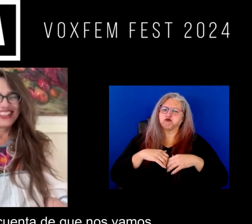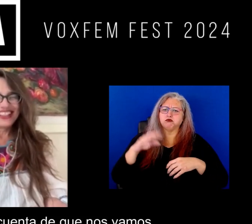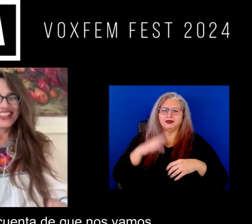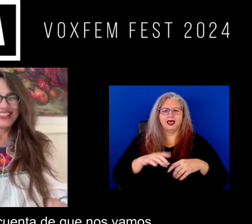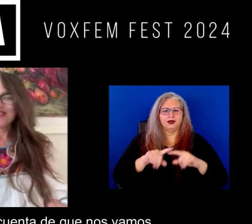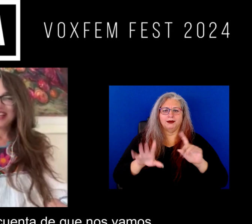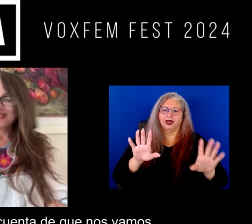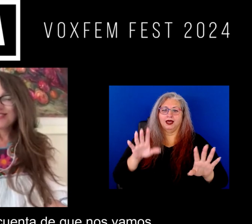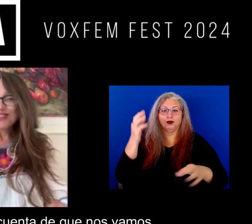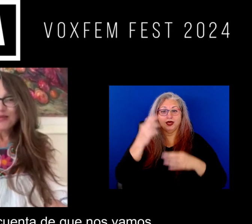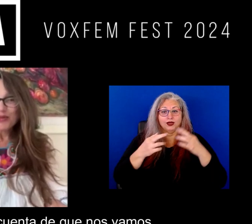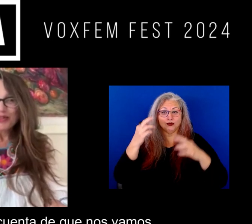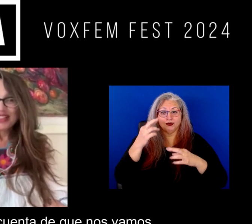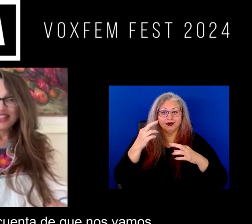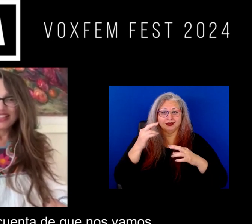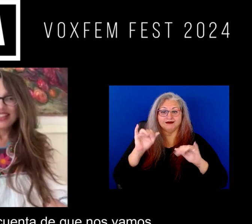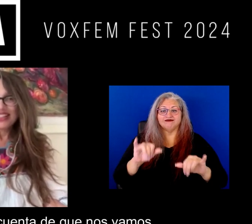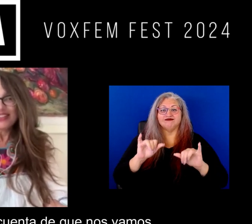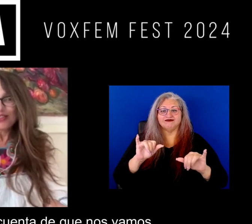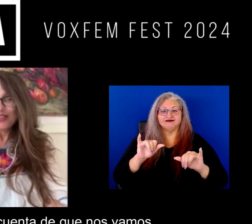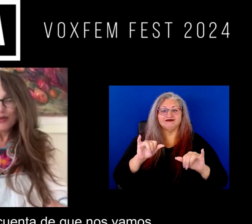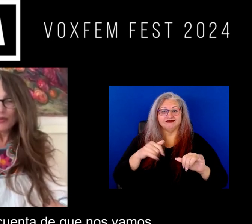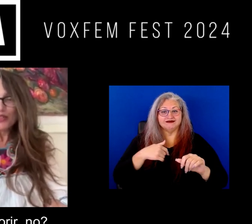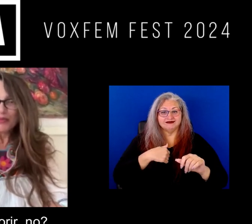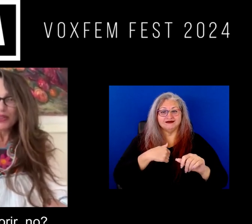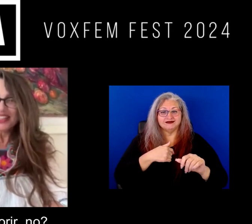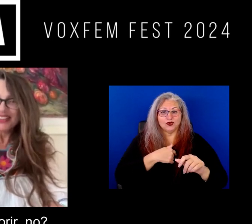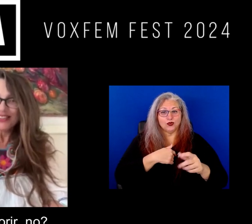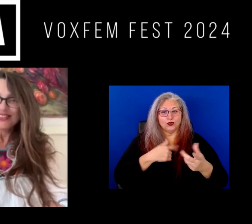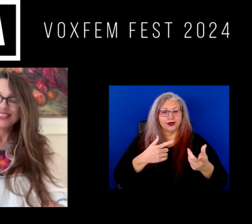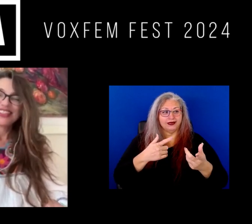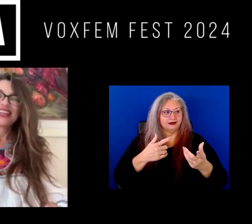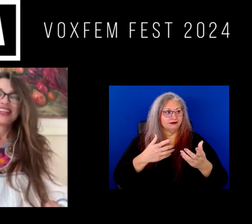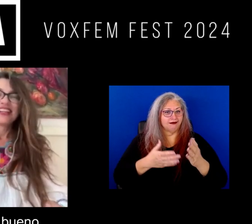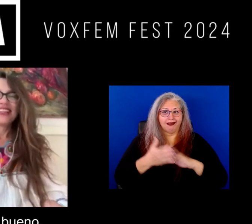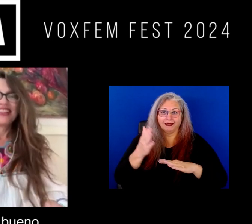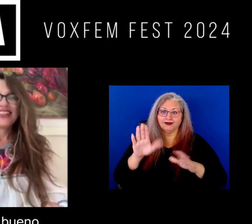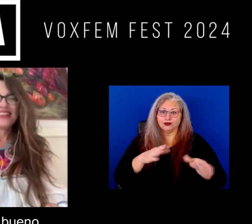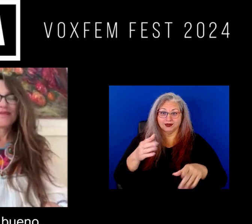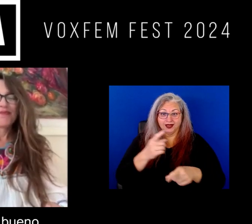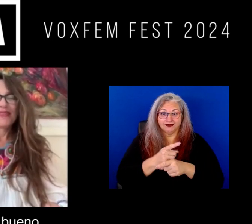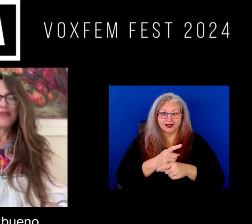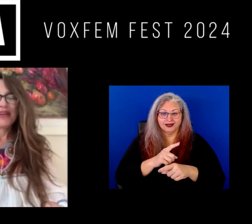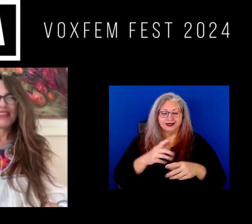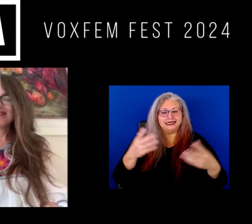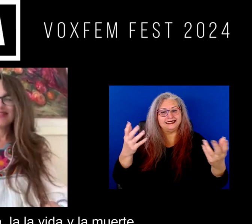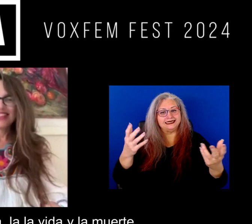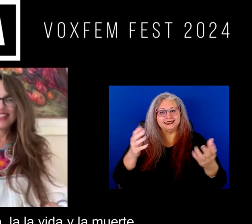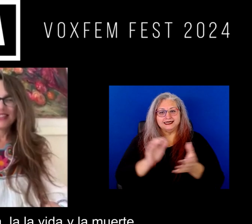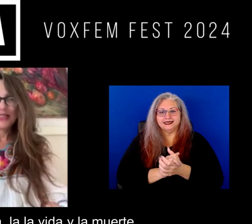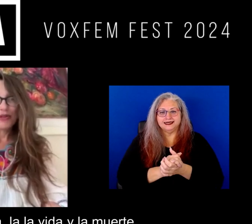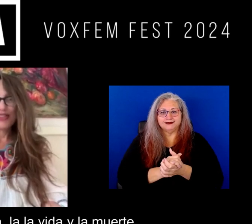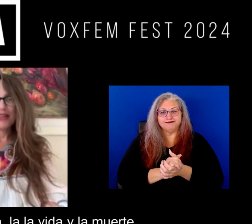y nunca nos damos cuenta de que nos vamos a morir, ¿no? Y bueno,